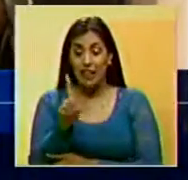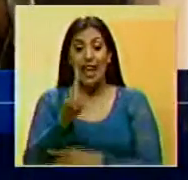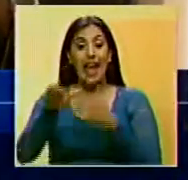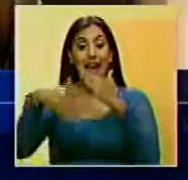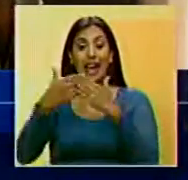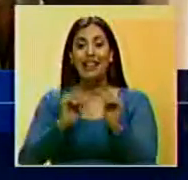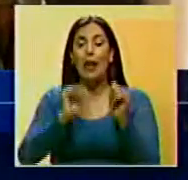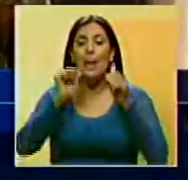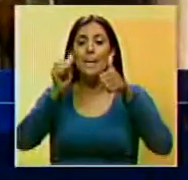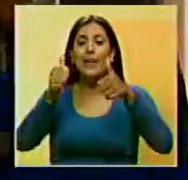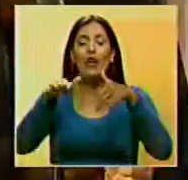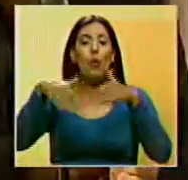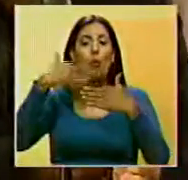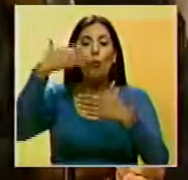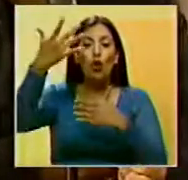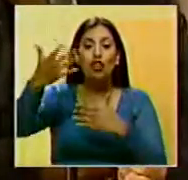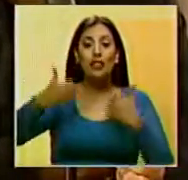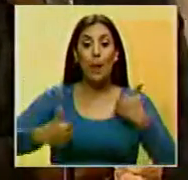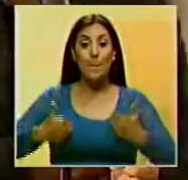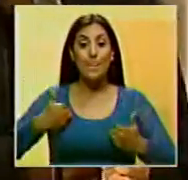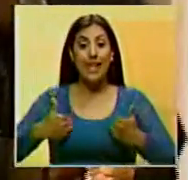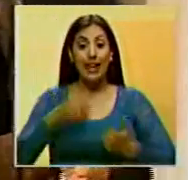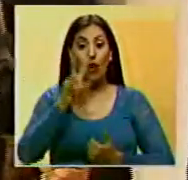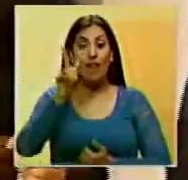reincorporar el próximo miércoles 20.